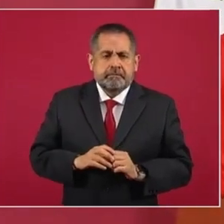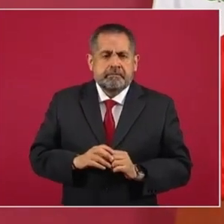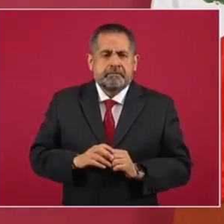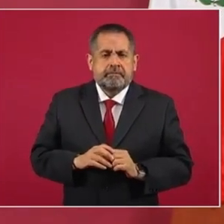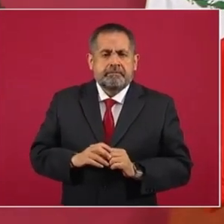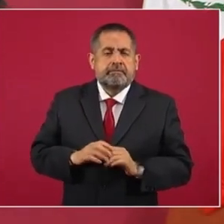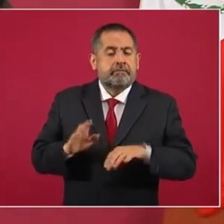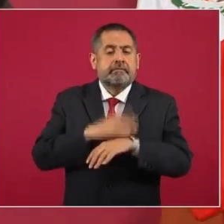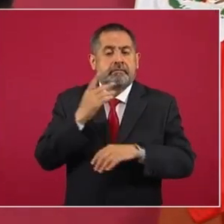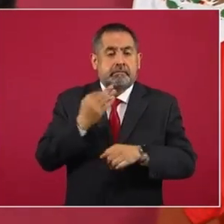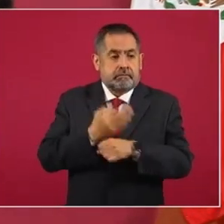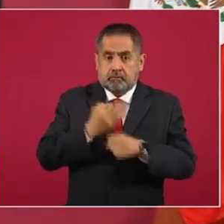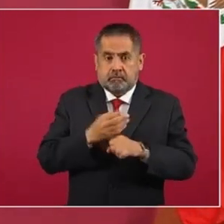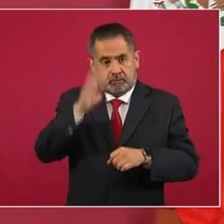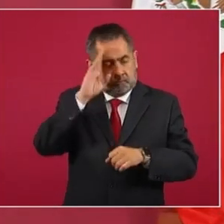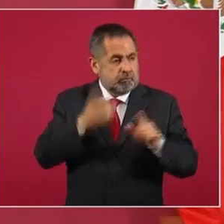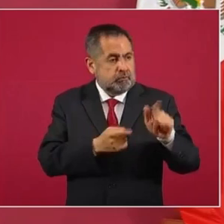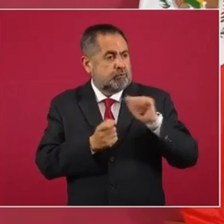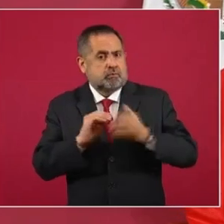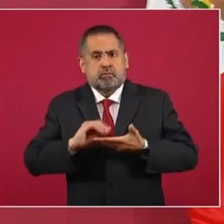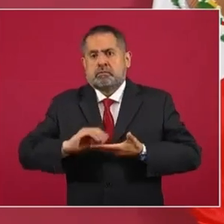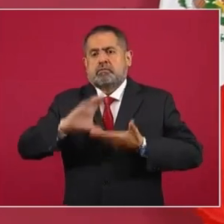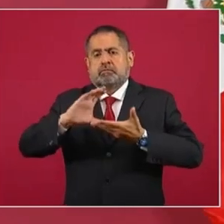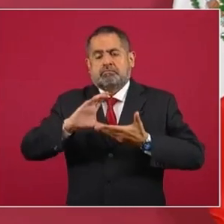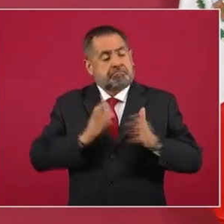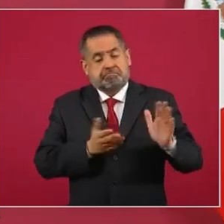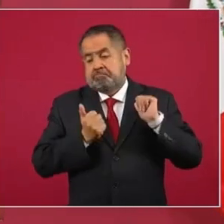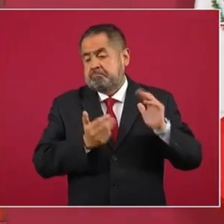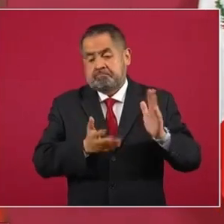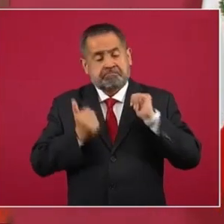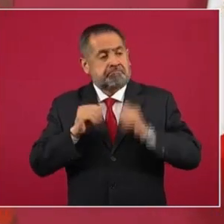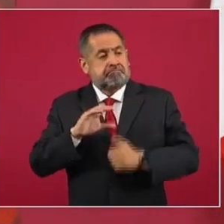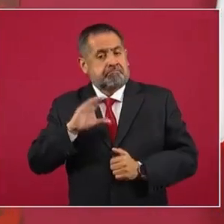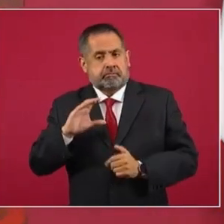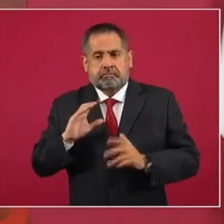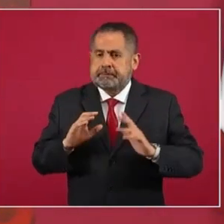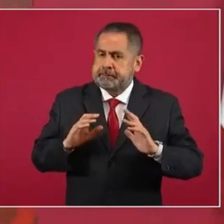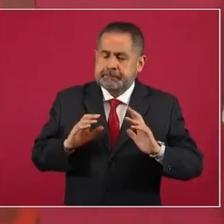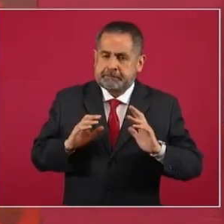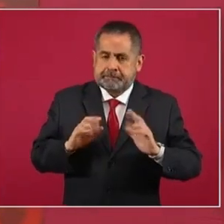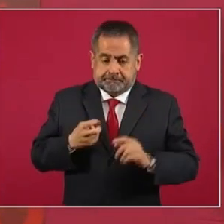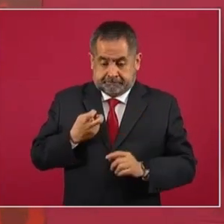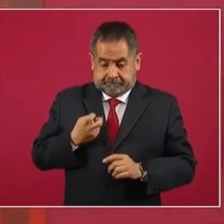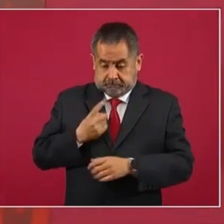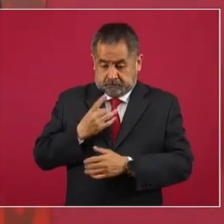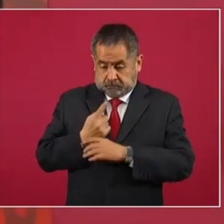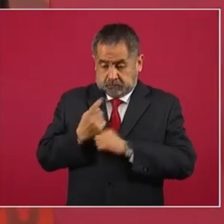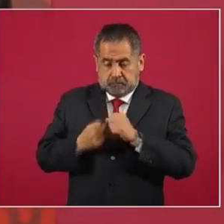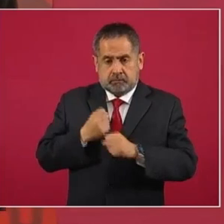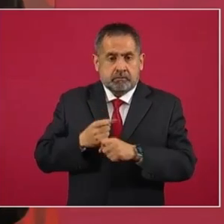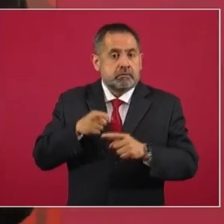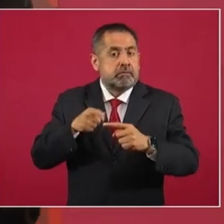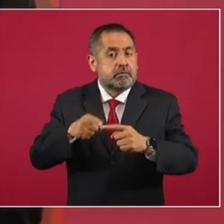Porque ahora es mucho lo que se cobra, pero no sólo este año, han venido